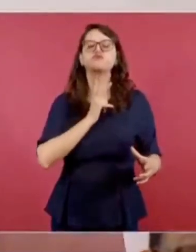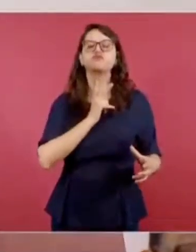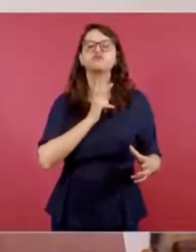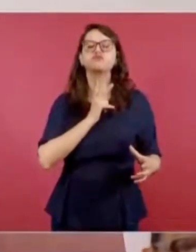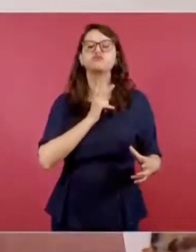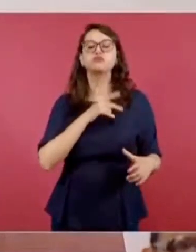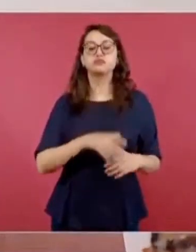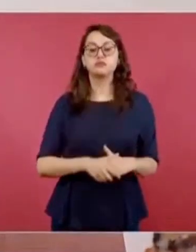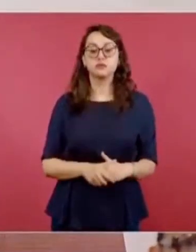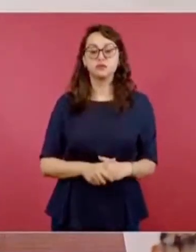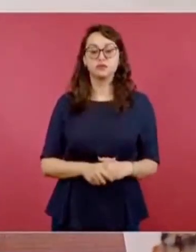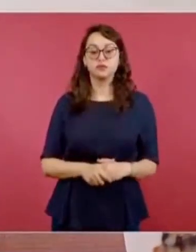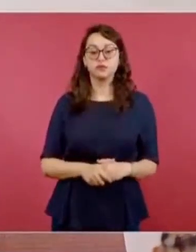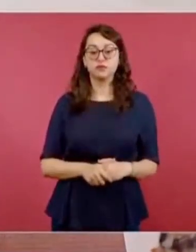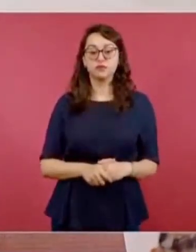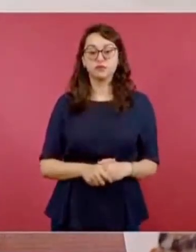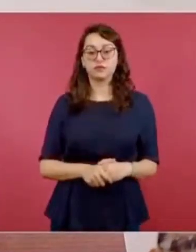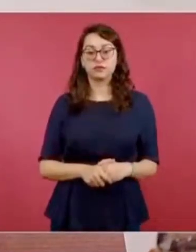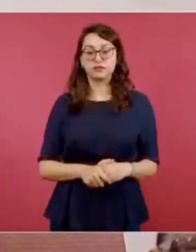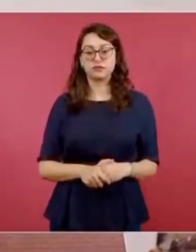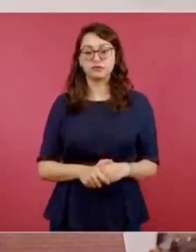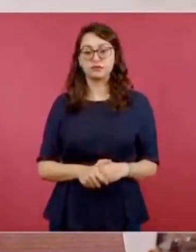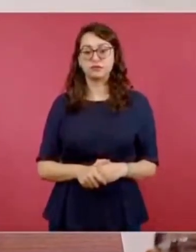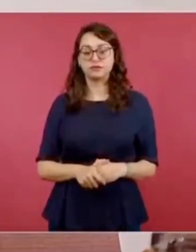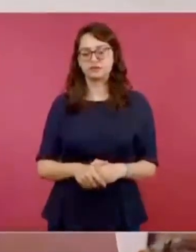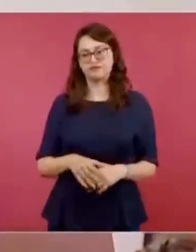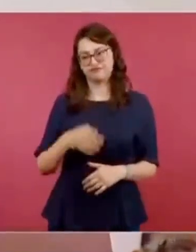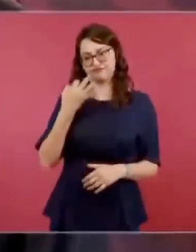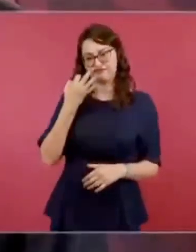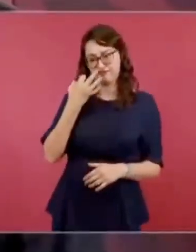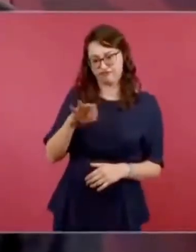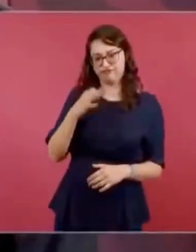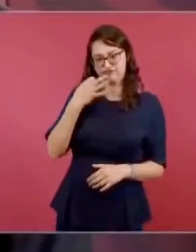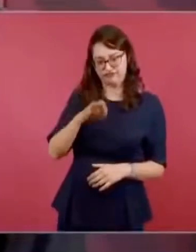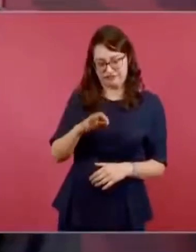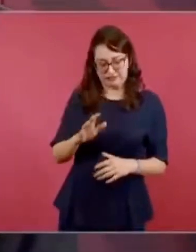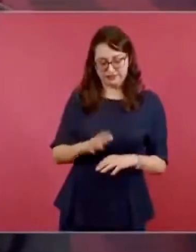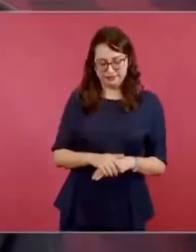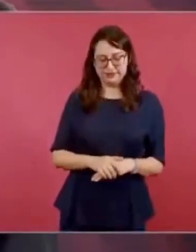Hijo, es un insulto que no puedo repetir aquí, lo voy a matar.